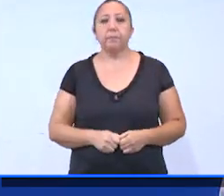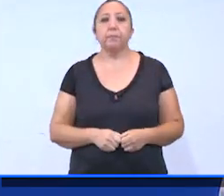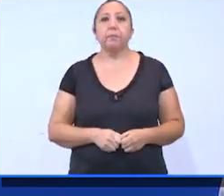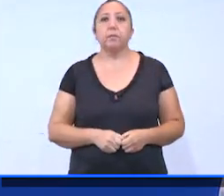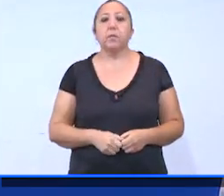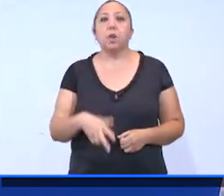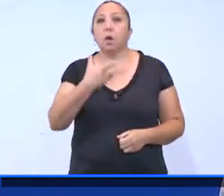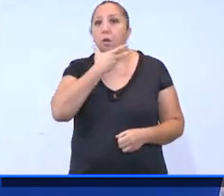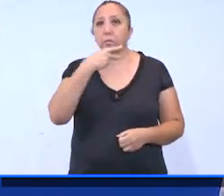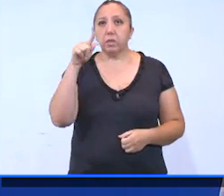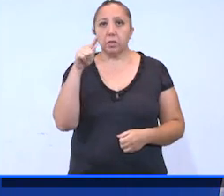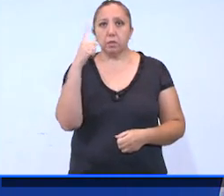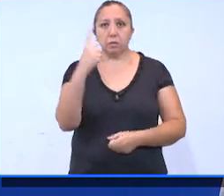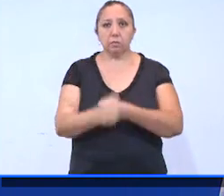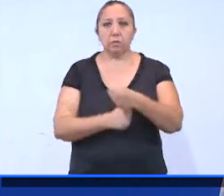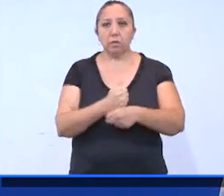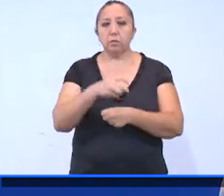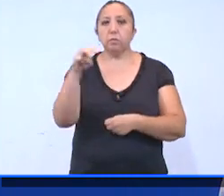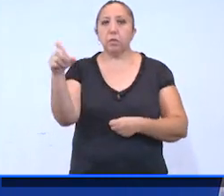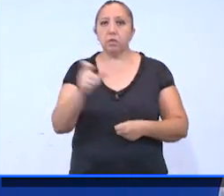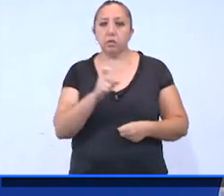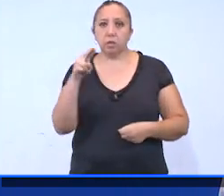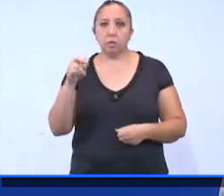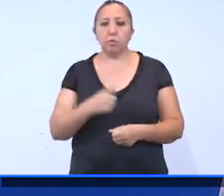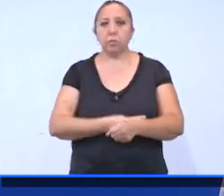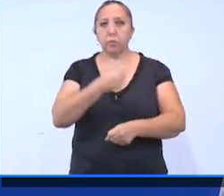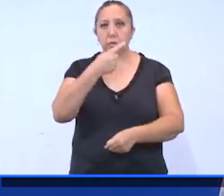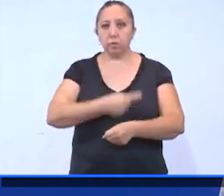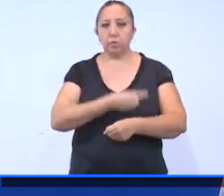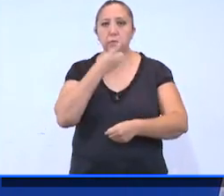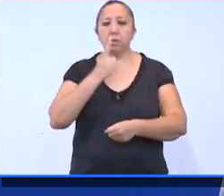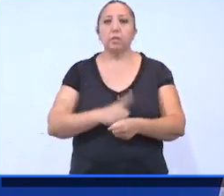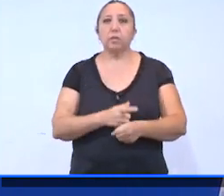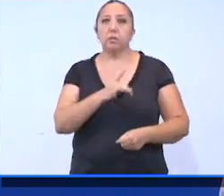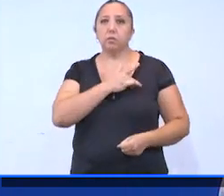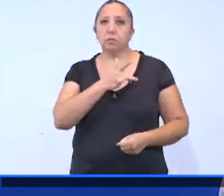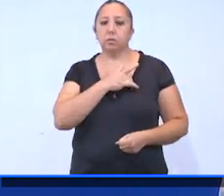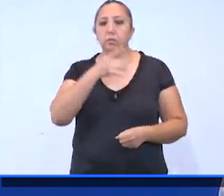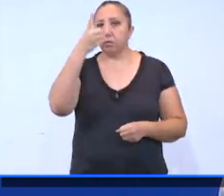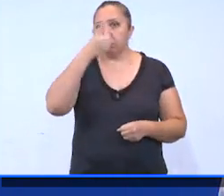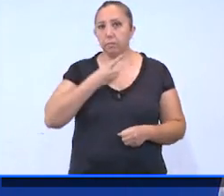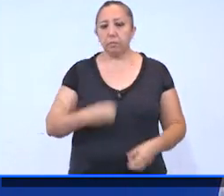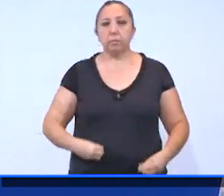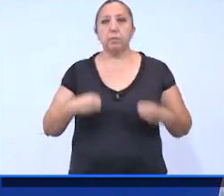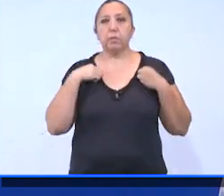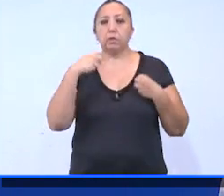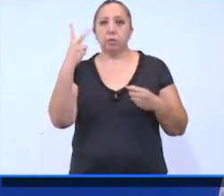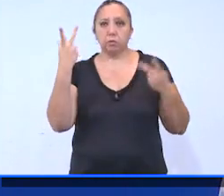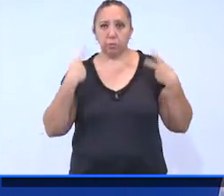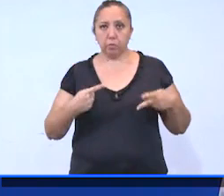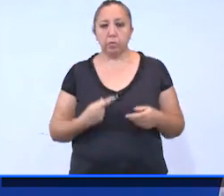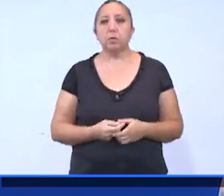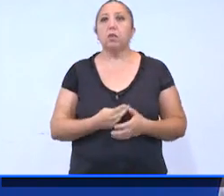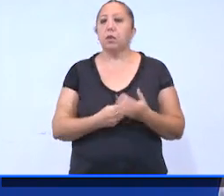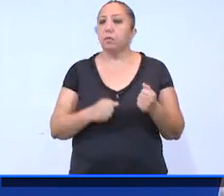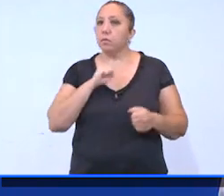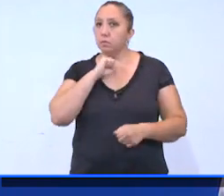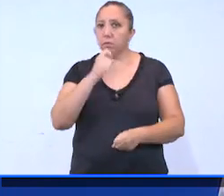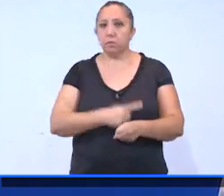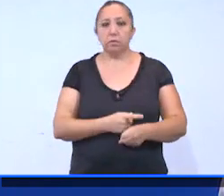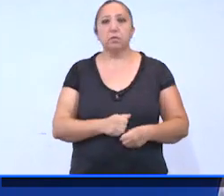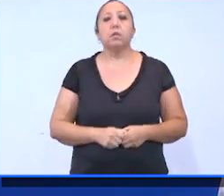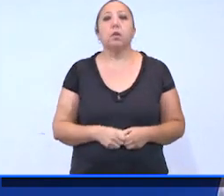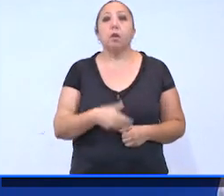Un hombre de 71 años de Mascanú, con hipertensión, enfermedad cardíaca y diabetes, vivía con dos personas, ambas sin síntomas.